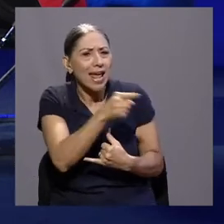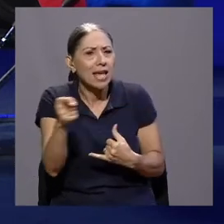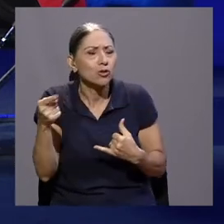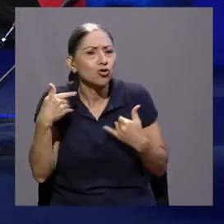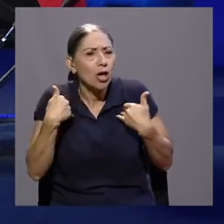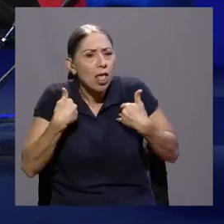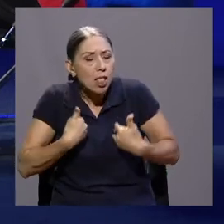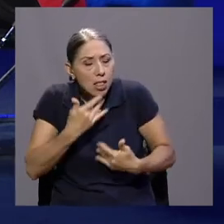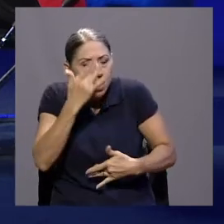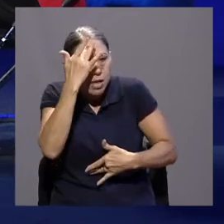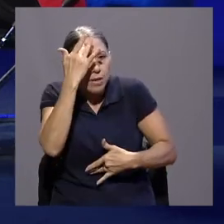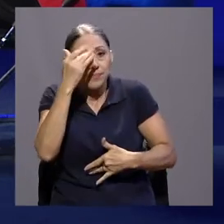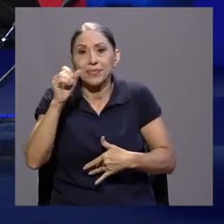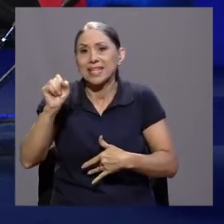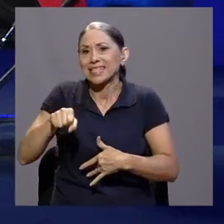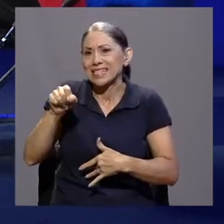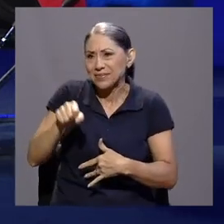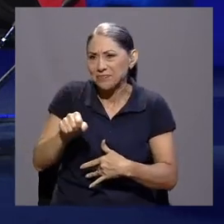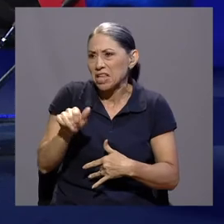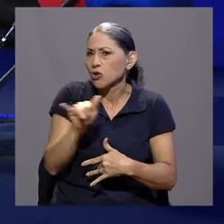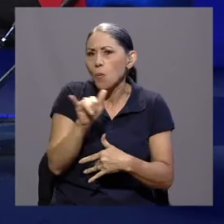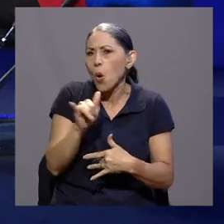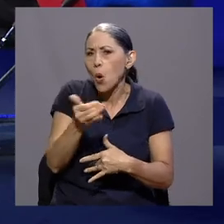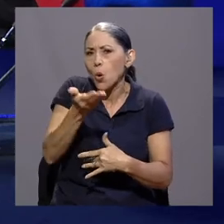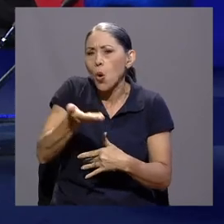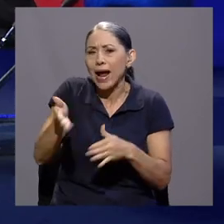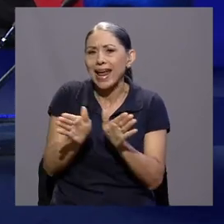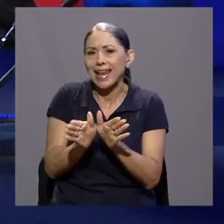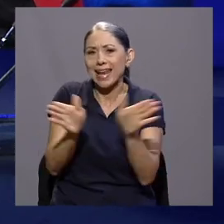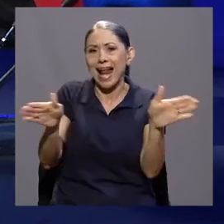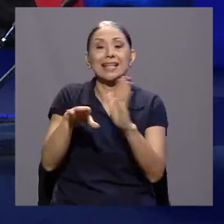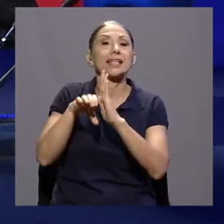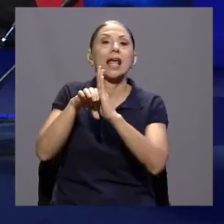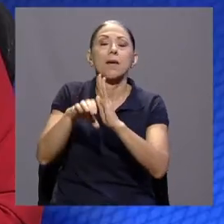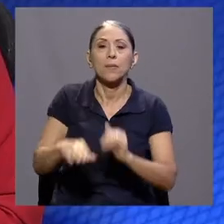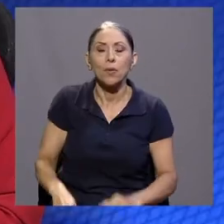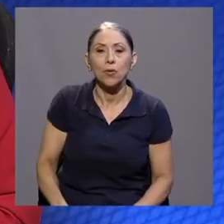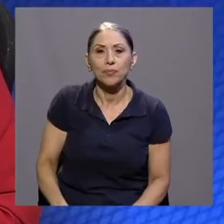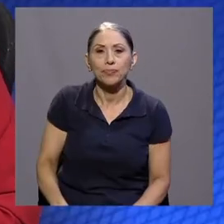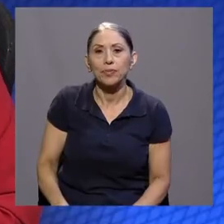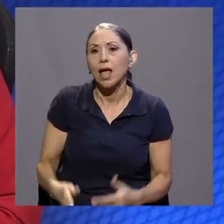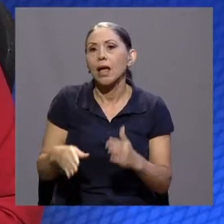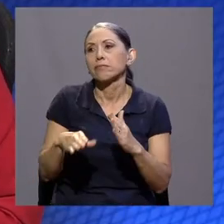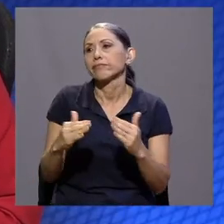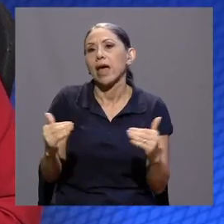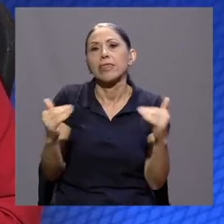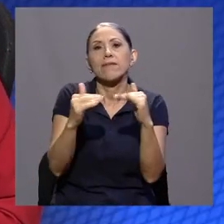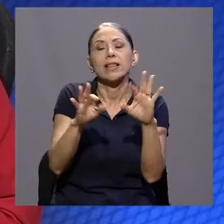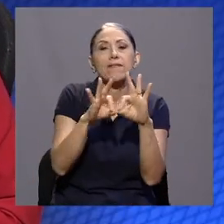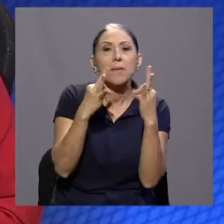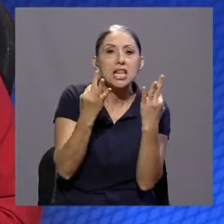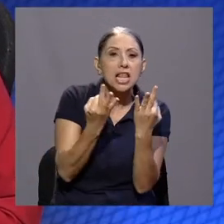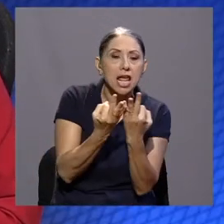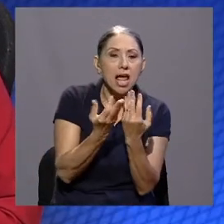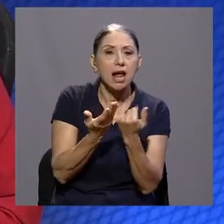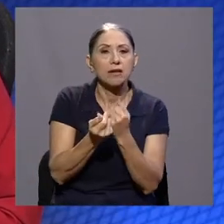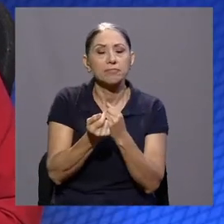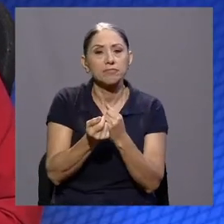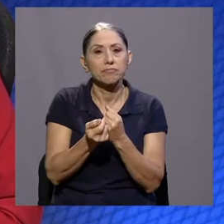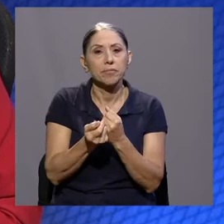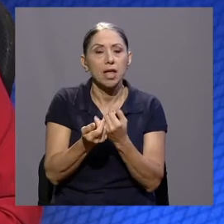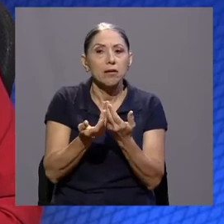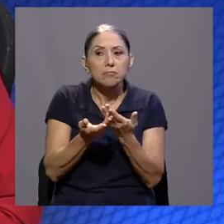desgaste? Sí, a nivel de factores son como muy generales. Por ejemplo, que son a nivel de familiar, a nivel de